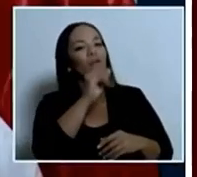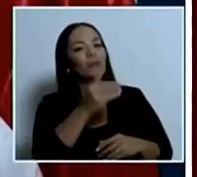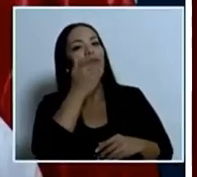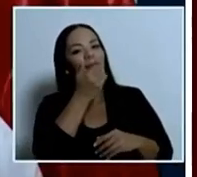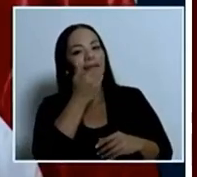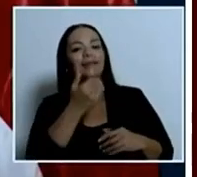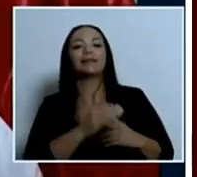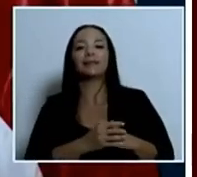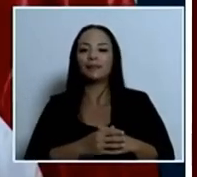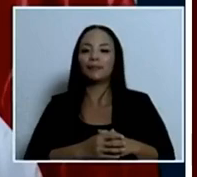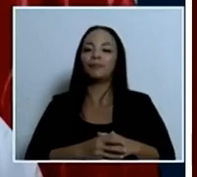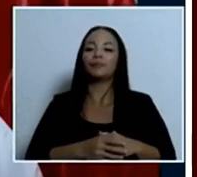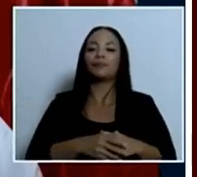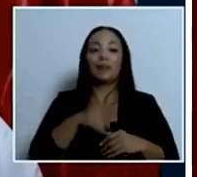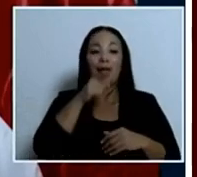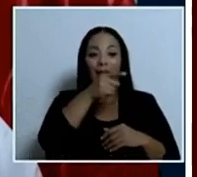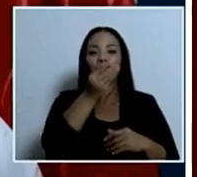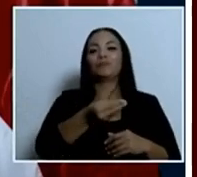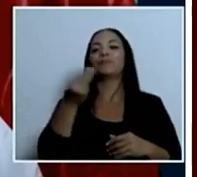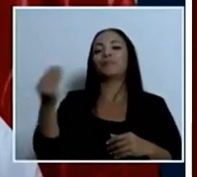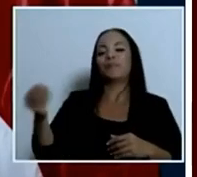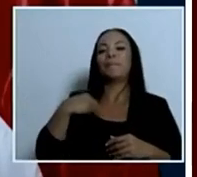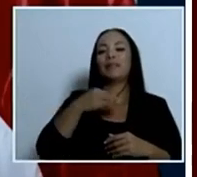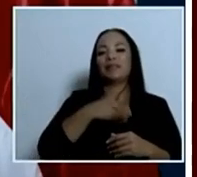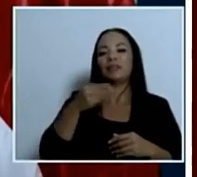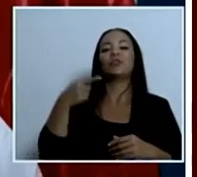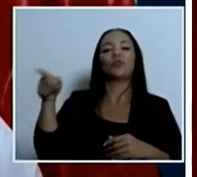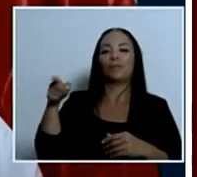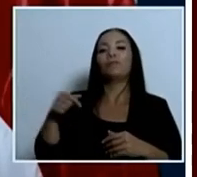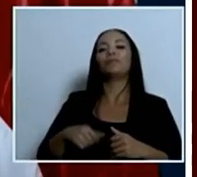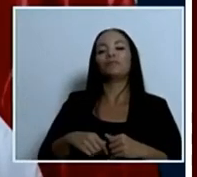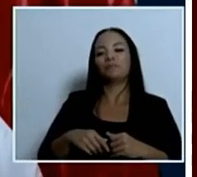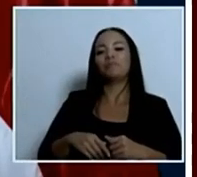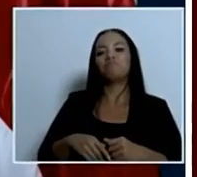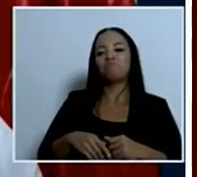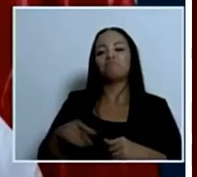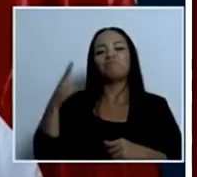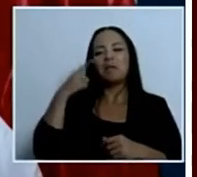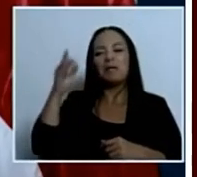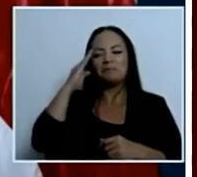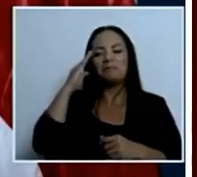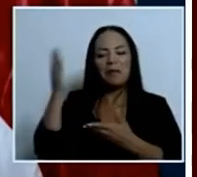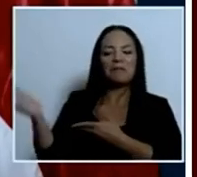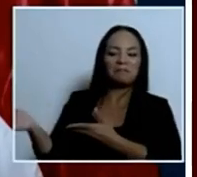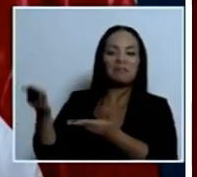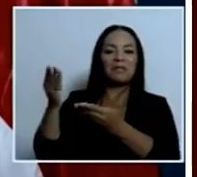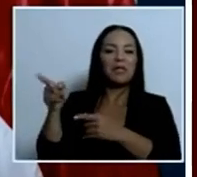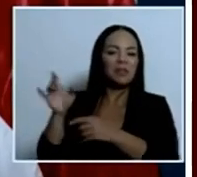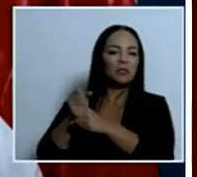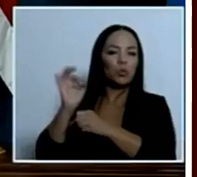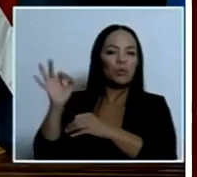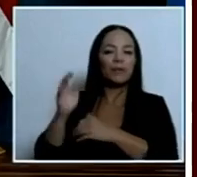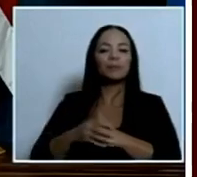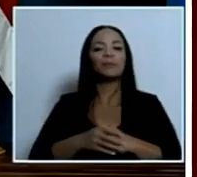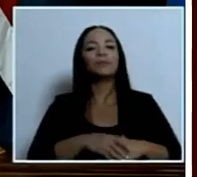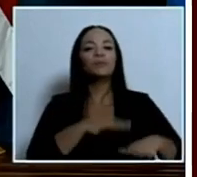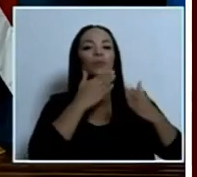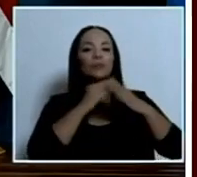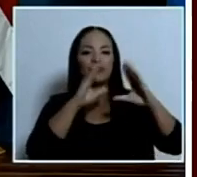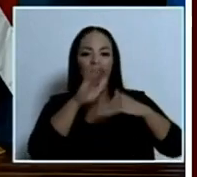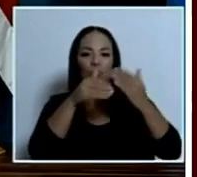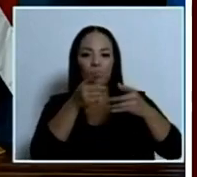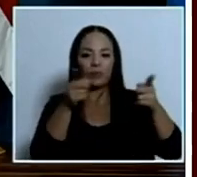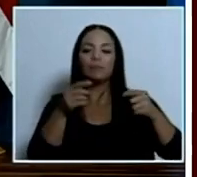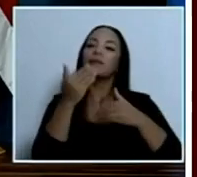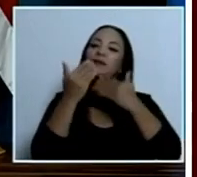porque se la voy a dar al ministro que la saque del estadio viera que bien lo ha hecho en eso bueno buenas tardes a todos y todas